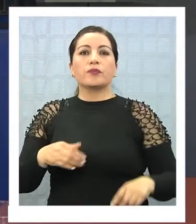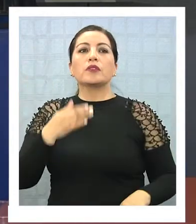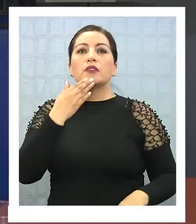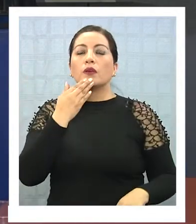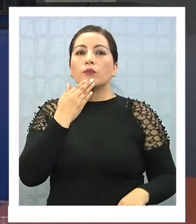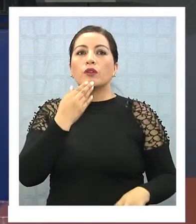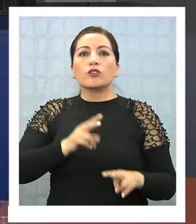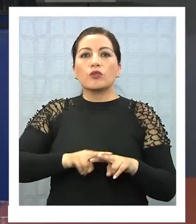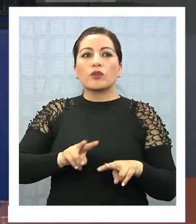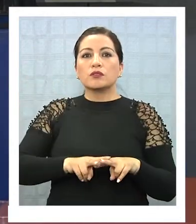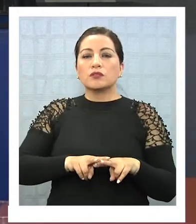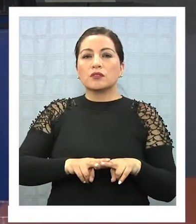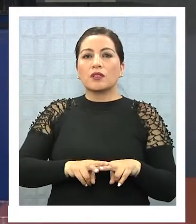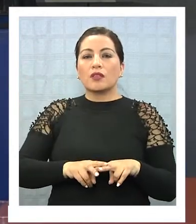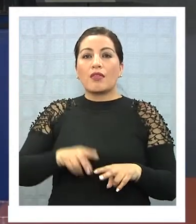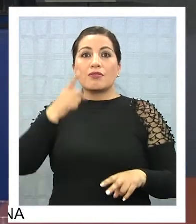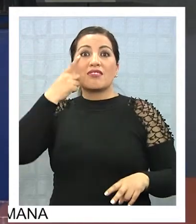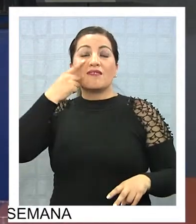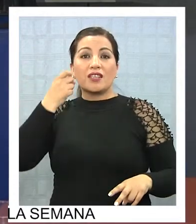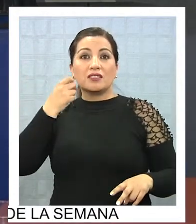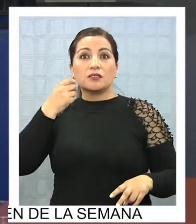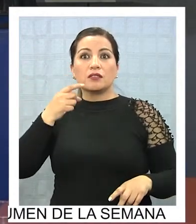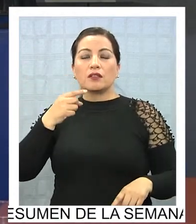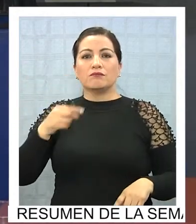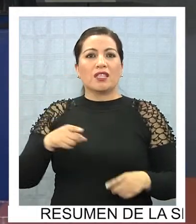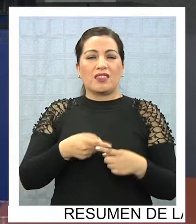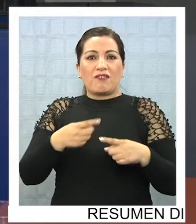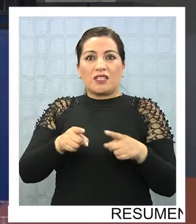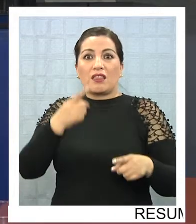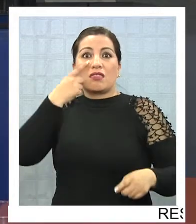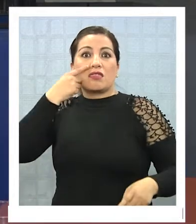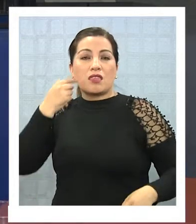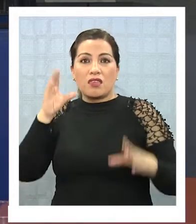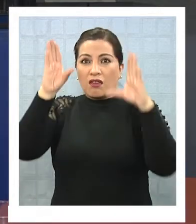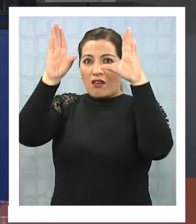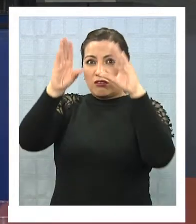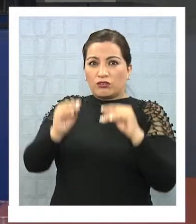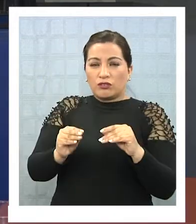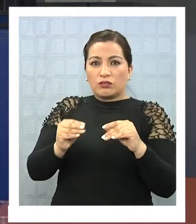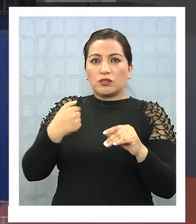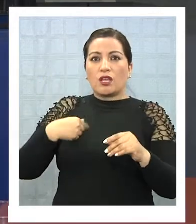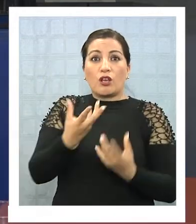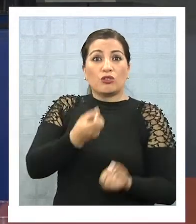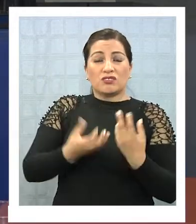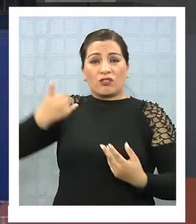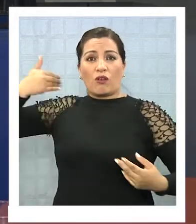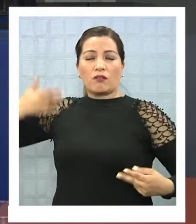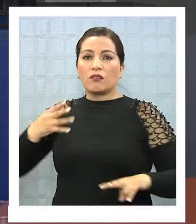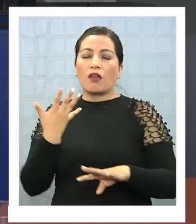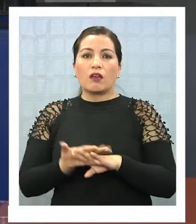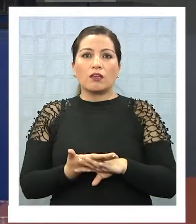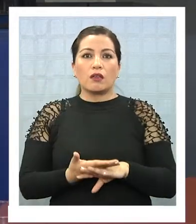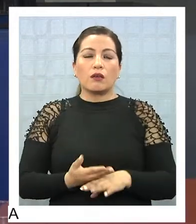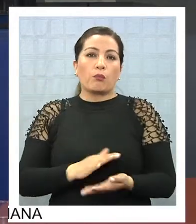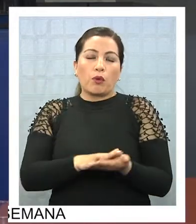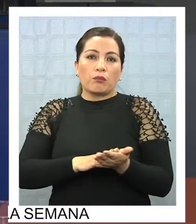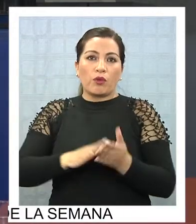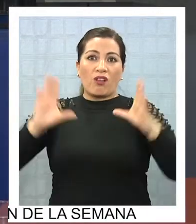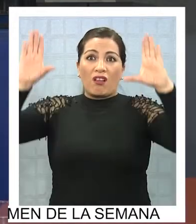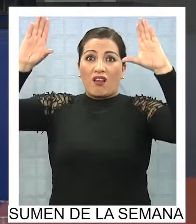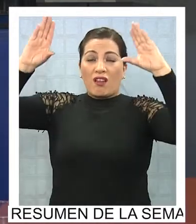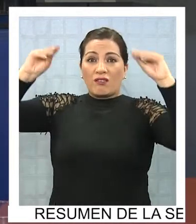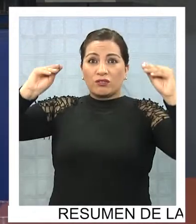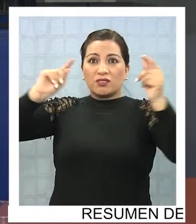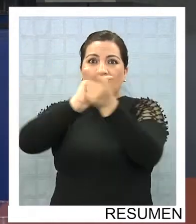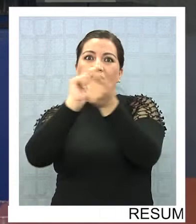no se produce una diferencia entre el día y la noche. Y por lo tanto, el gran aliado que existía en los incendios anteriores era que la noche, por el cambio de